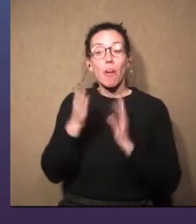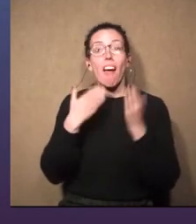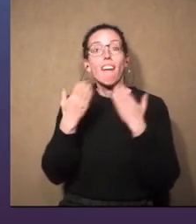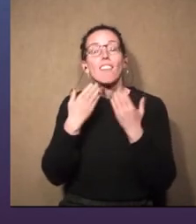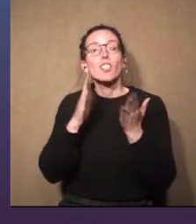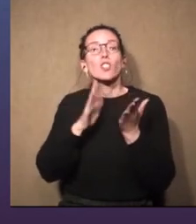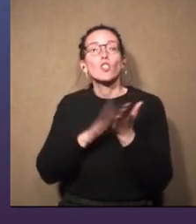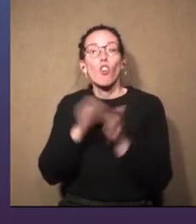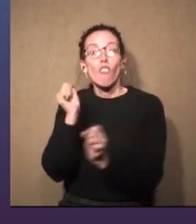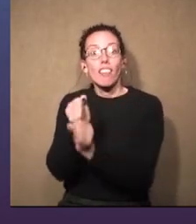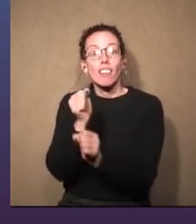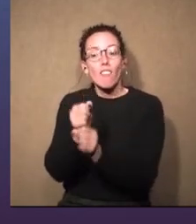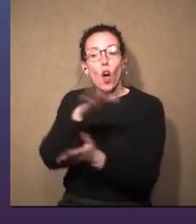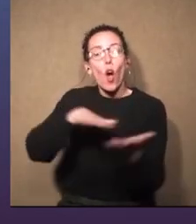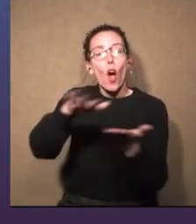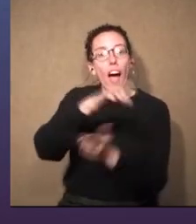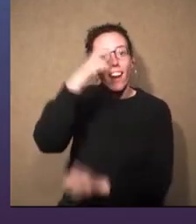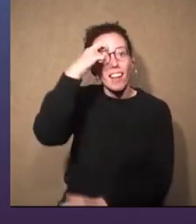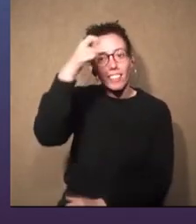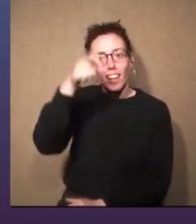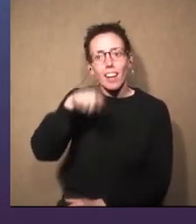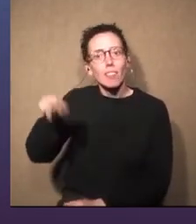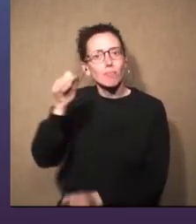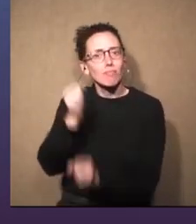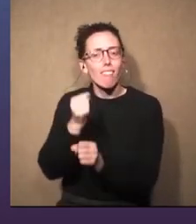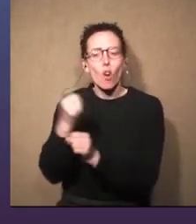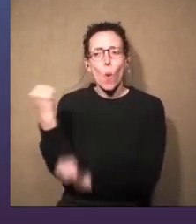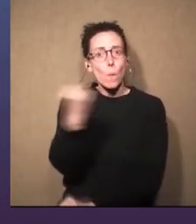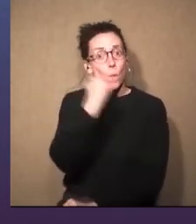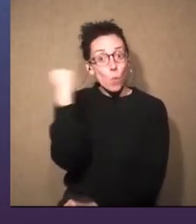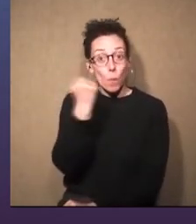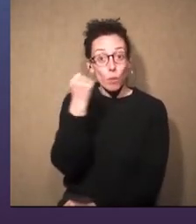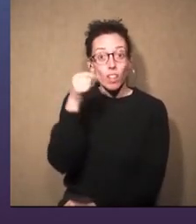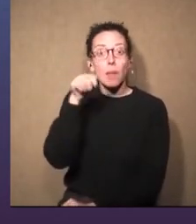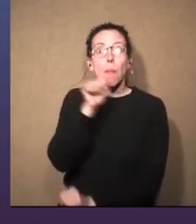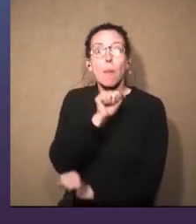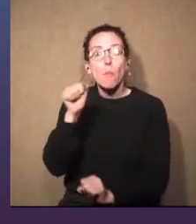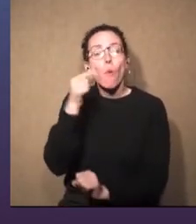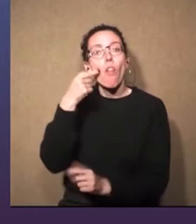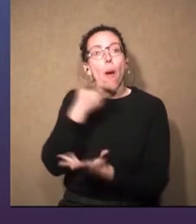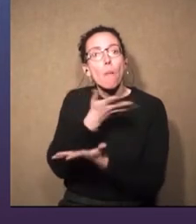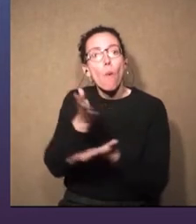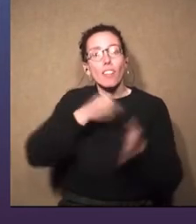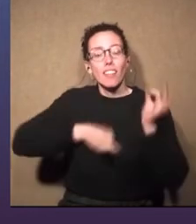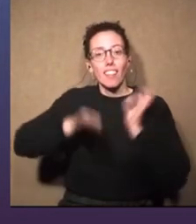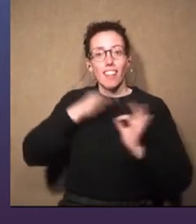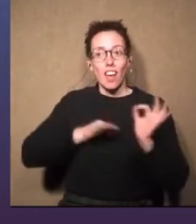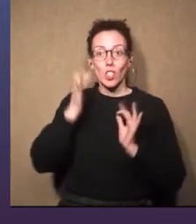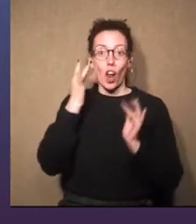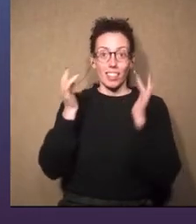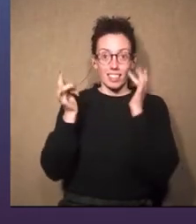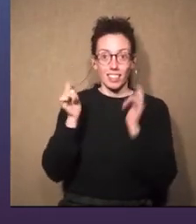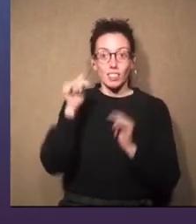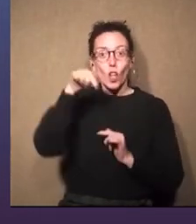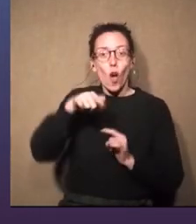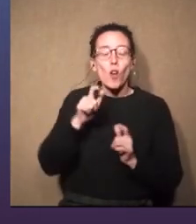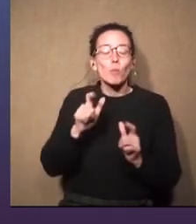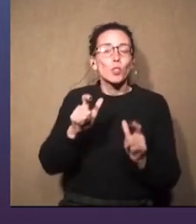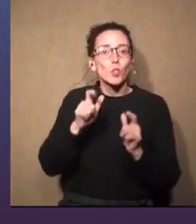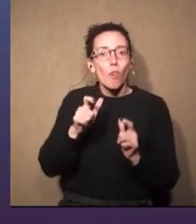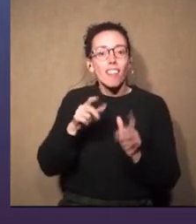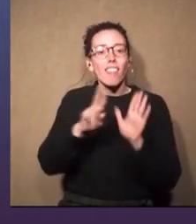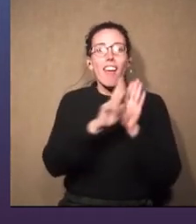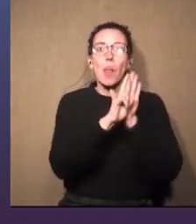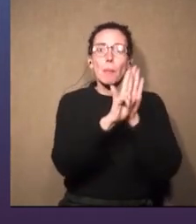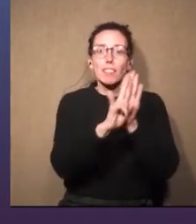conversar sobre el trabajo de las áreas técnicas que cumplen un rol fundamental para que lo artístico suceda. Hoy tenemos